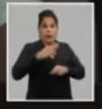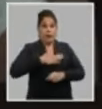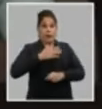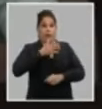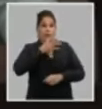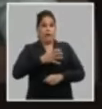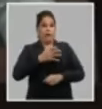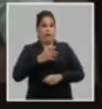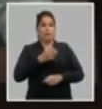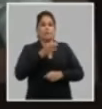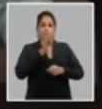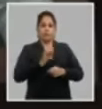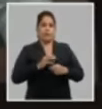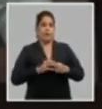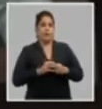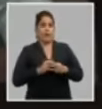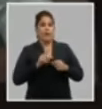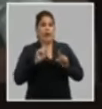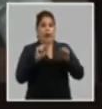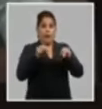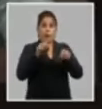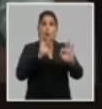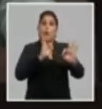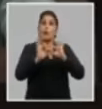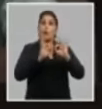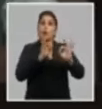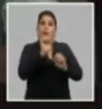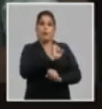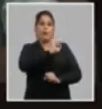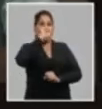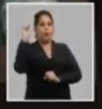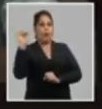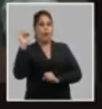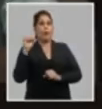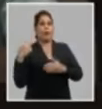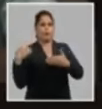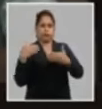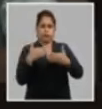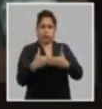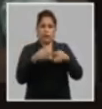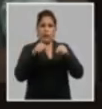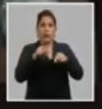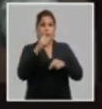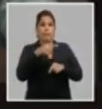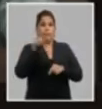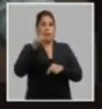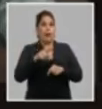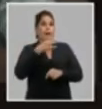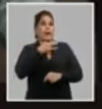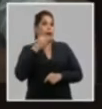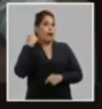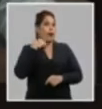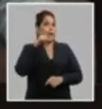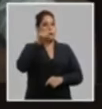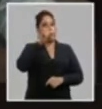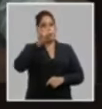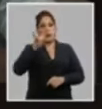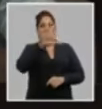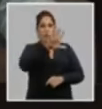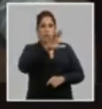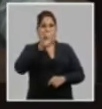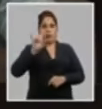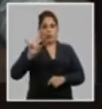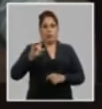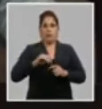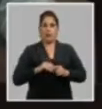nuestro comandante en jefe y a la preservación de las conquistas que alcanzamos el primero de enero de 1959